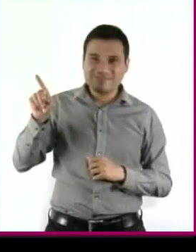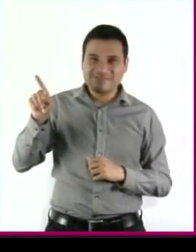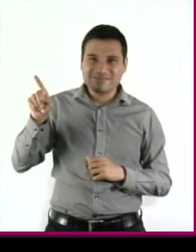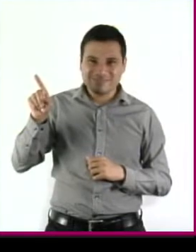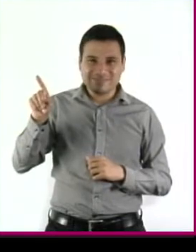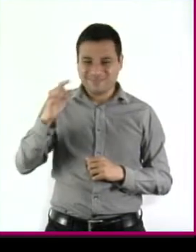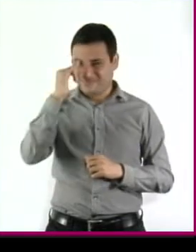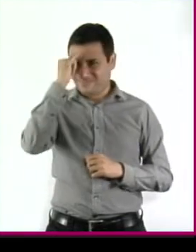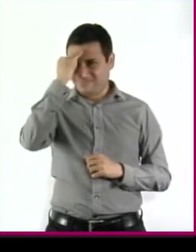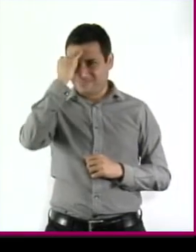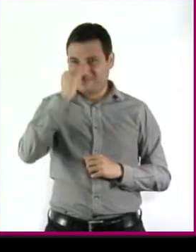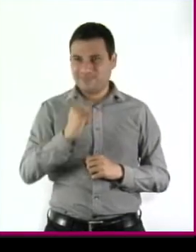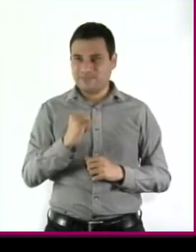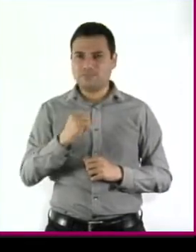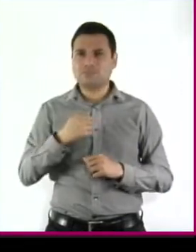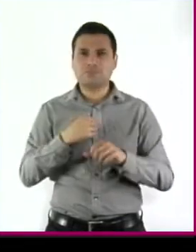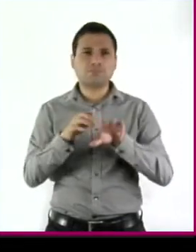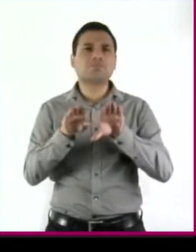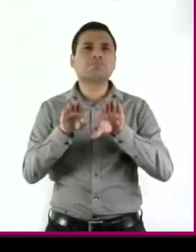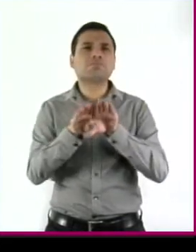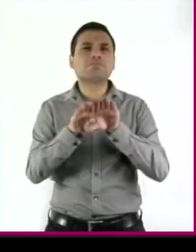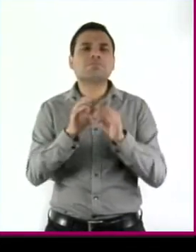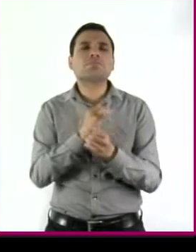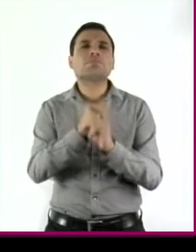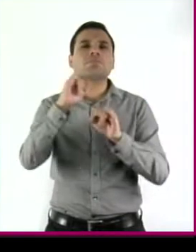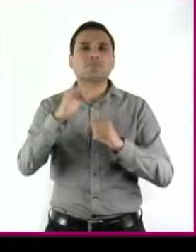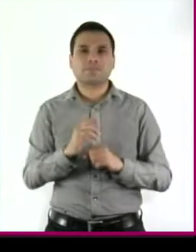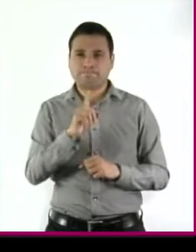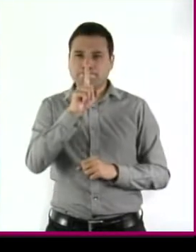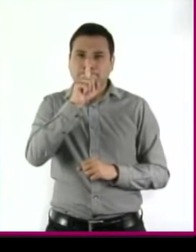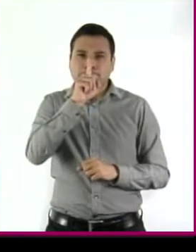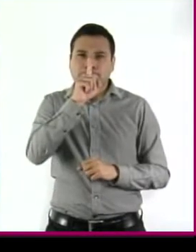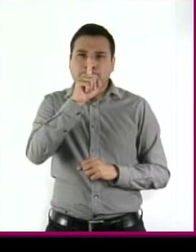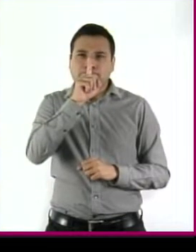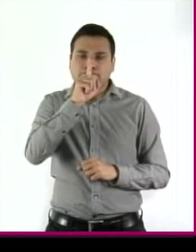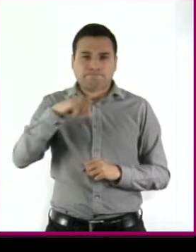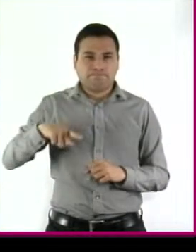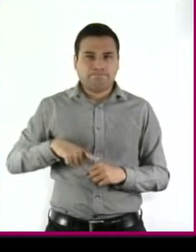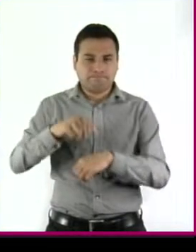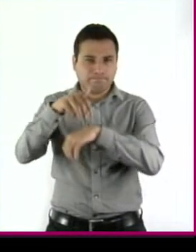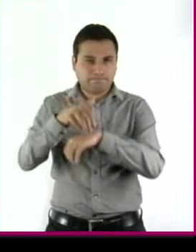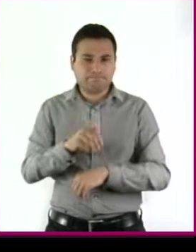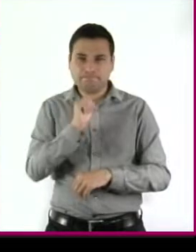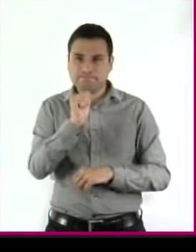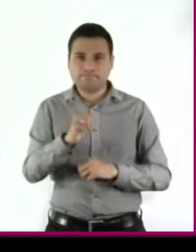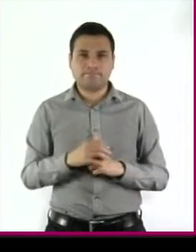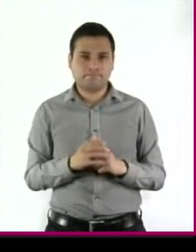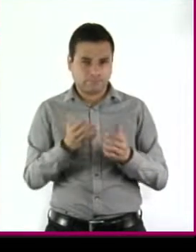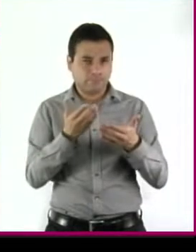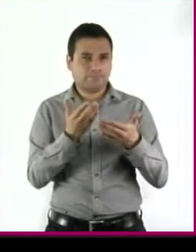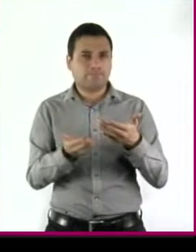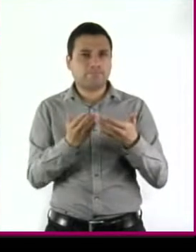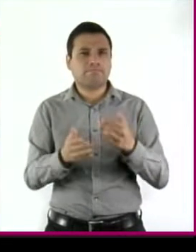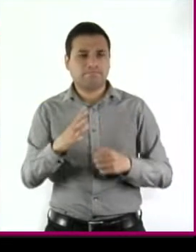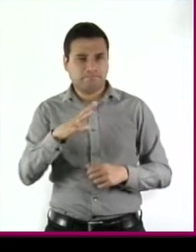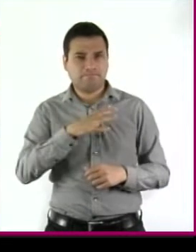civil pacífica. Esa es una práctica que seguimos viendo hoy en día con las marchas, las huelgas y los paros en las escuelas.